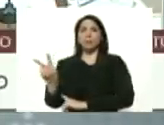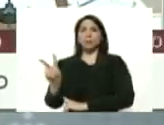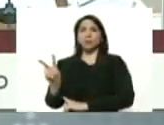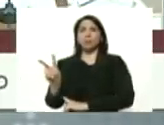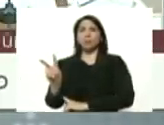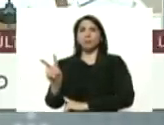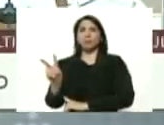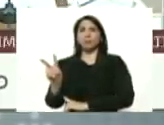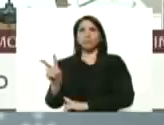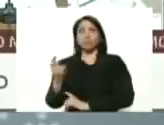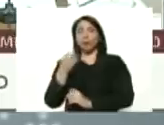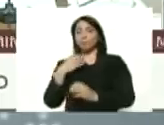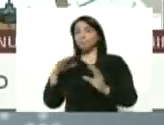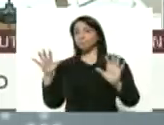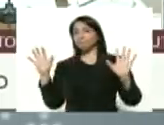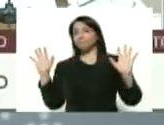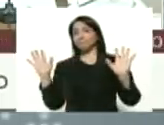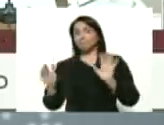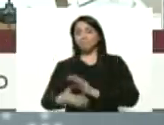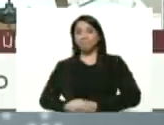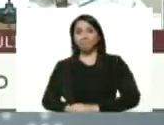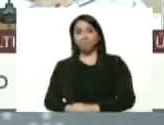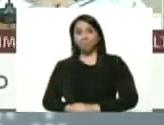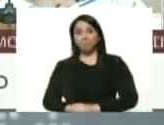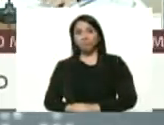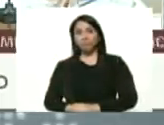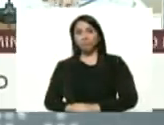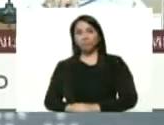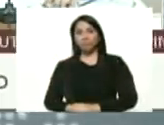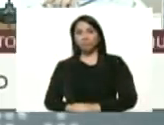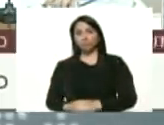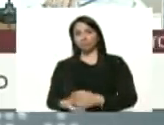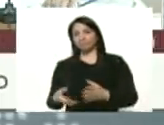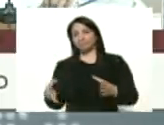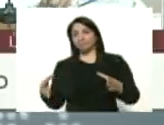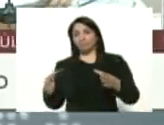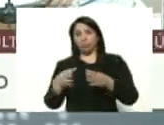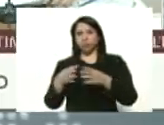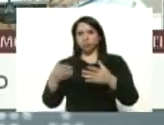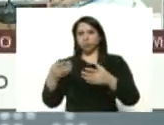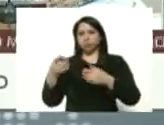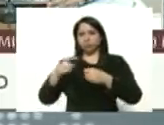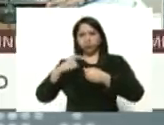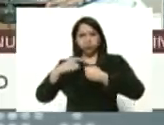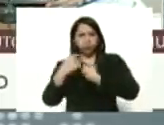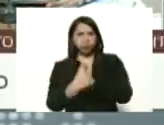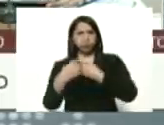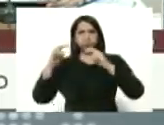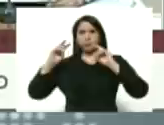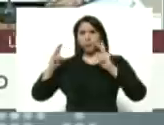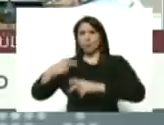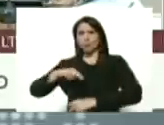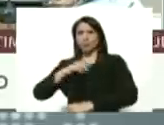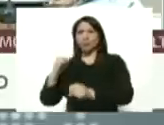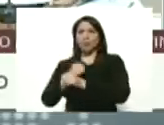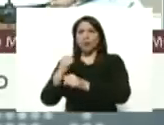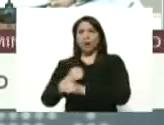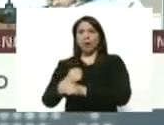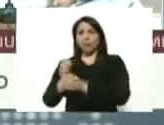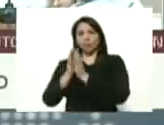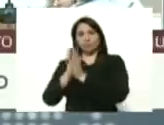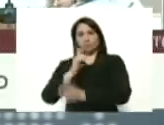bueno hay un conjunto de temas que hemos venido trabajando señora vicepresidenta